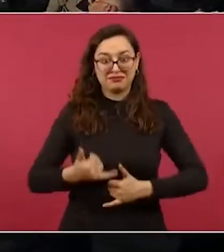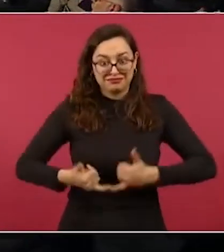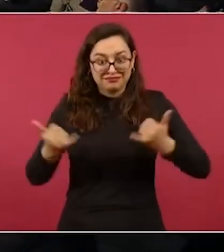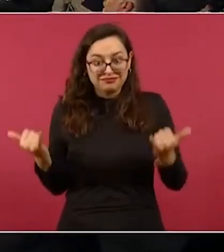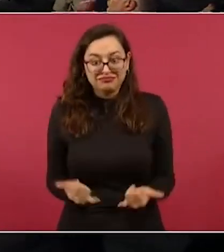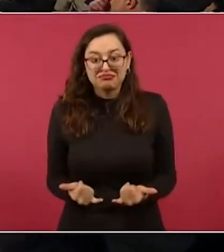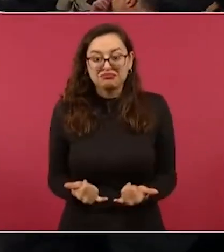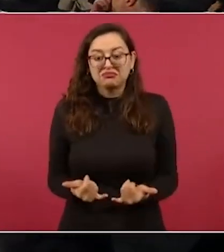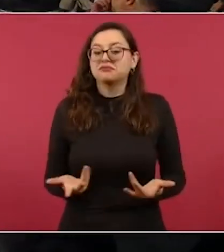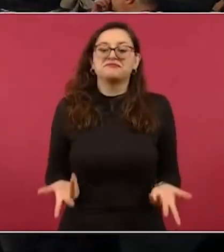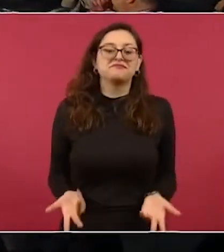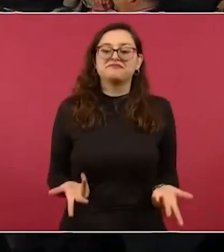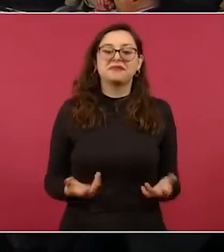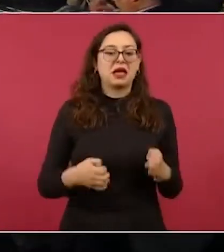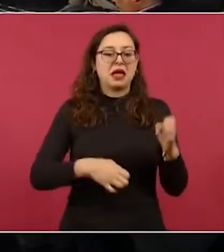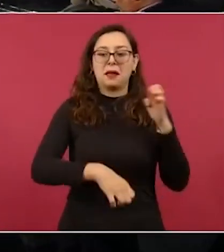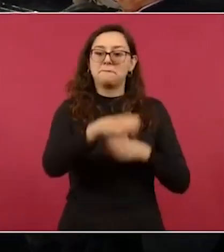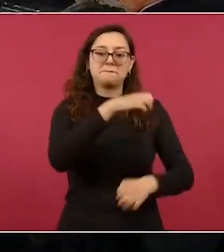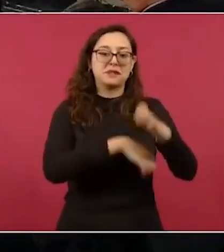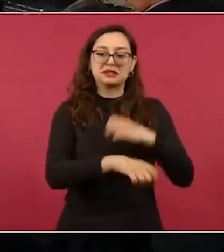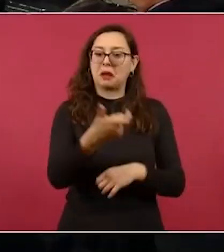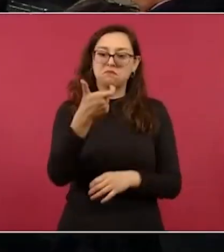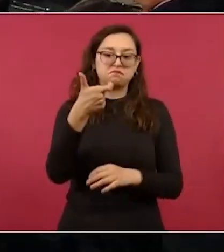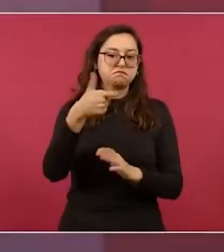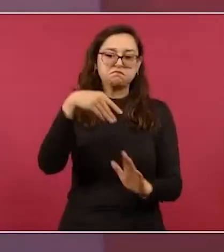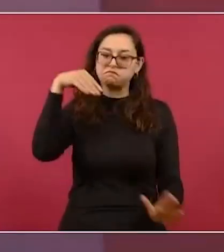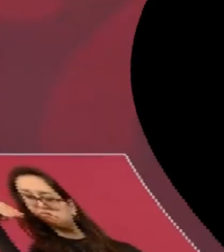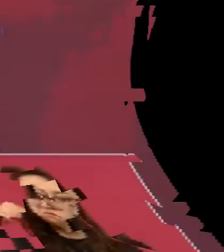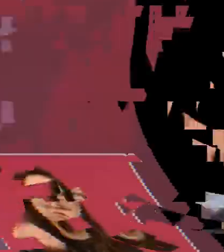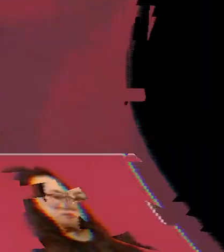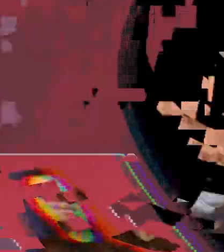a acabar esto en la quiebra muy probablemente de Teléfonos de México.